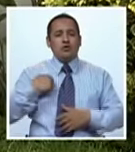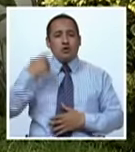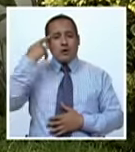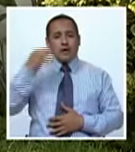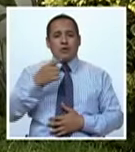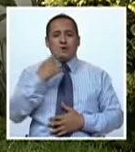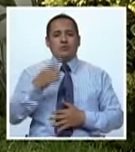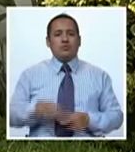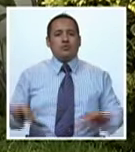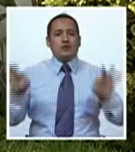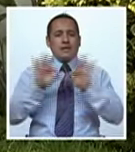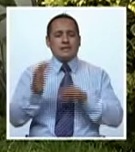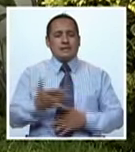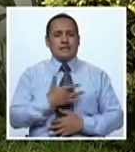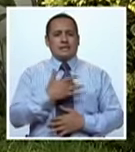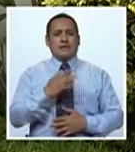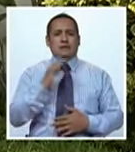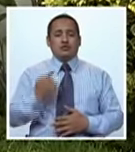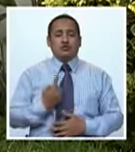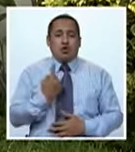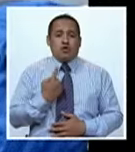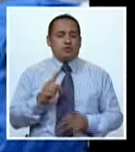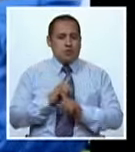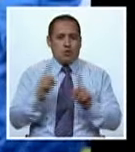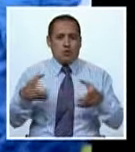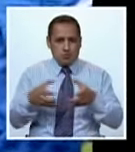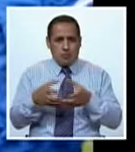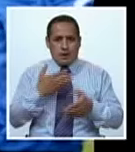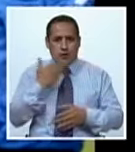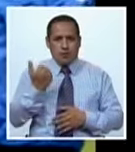Consideramos que es muy importante sentir que no estamos solos.